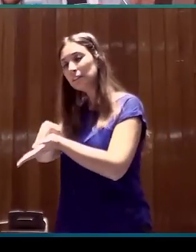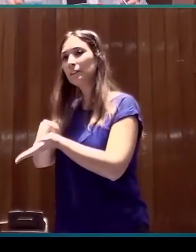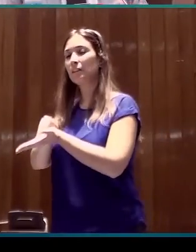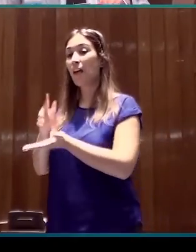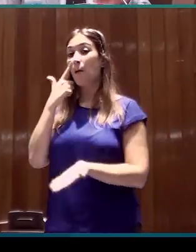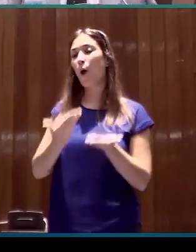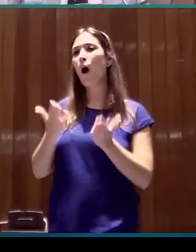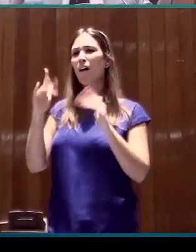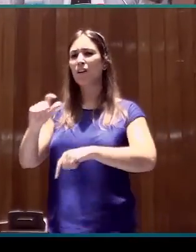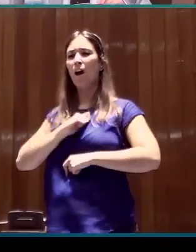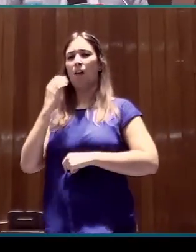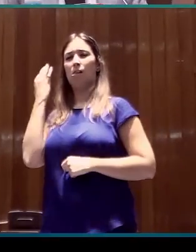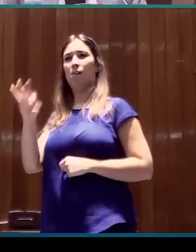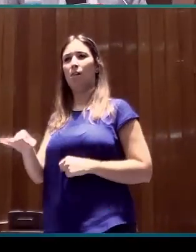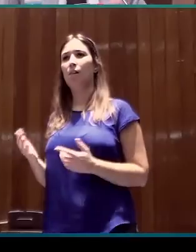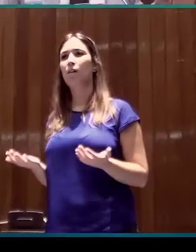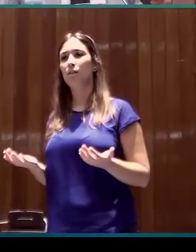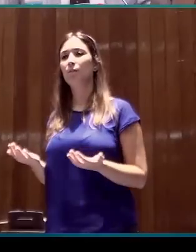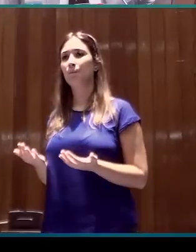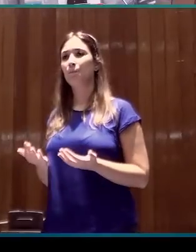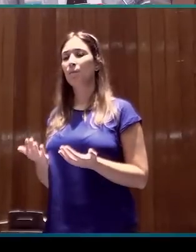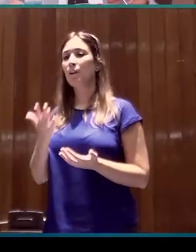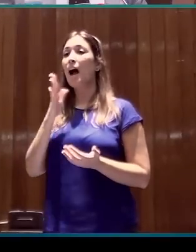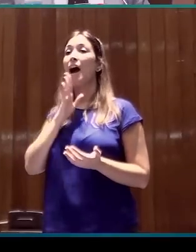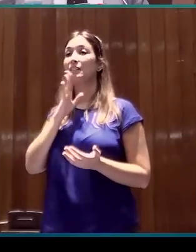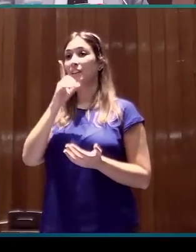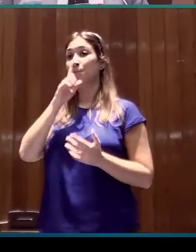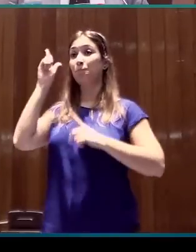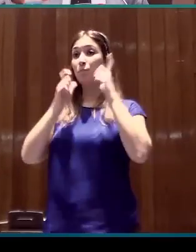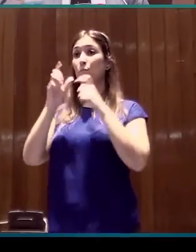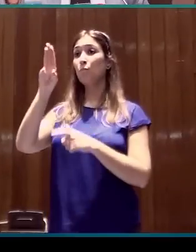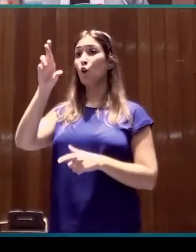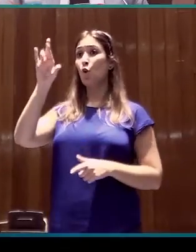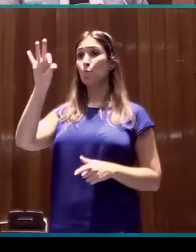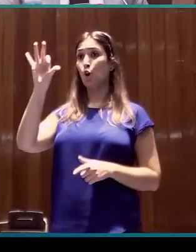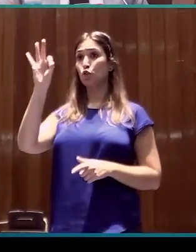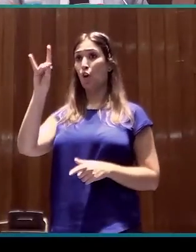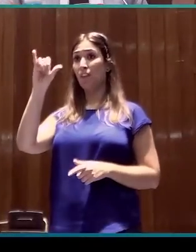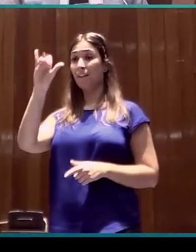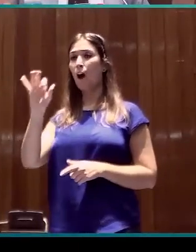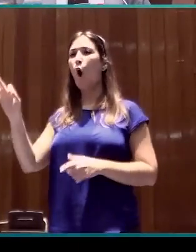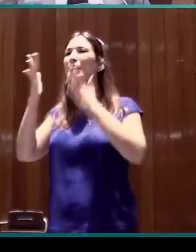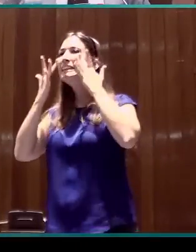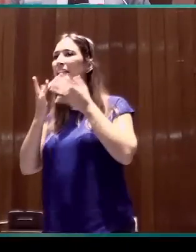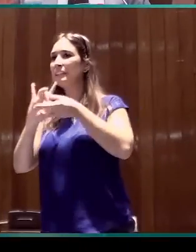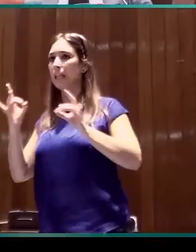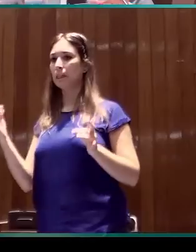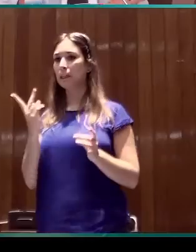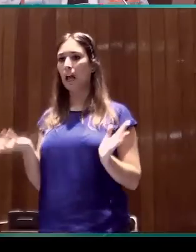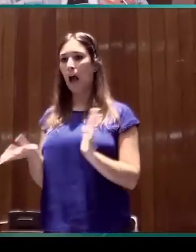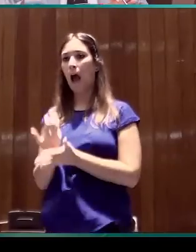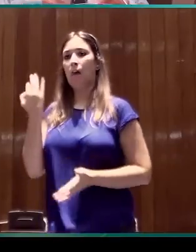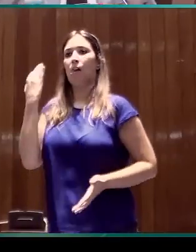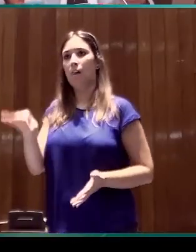evaluar. Es decir, una aproximación prosódica y una aproximación puramente sintáctica. Lo que estamos diciendo